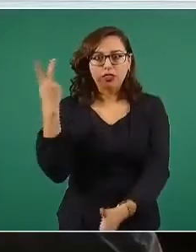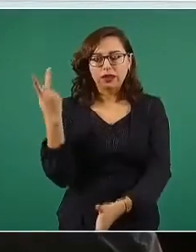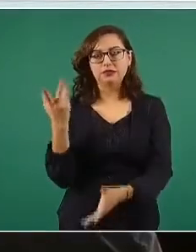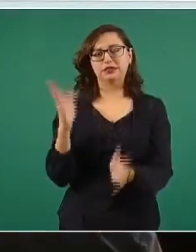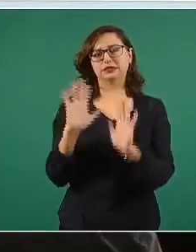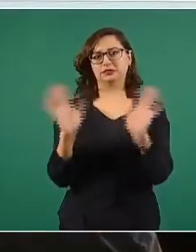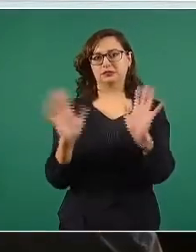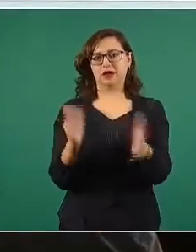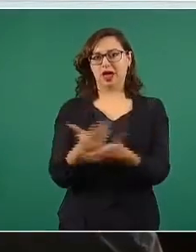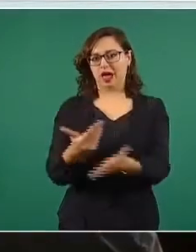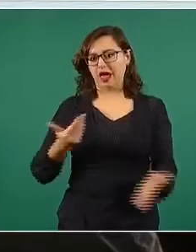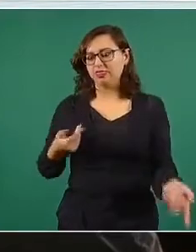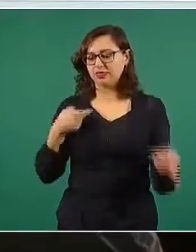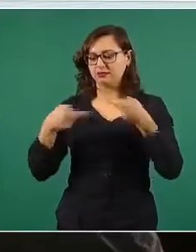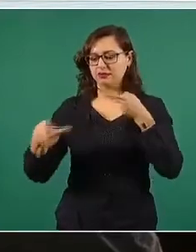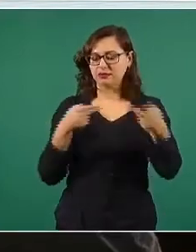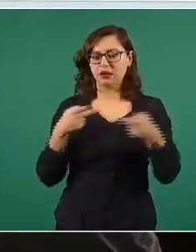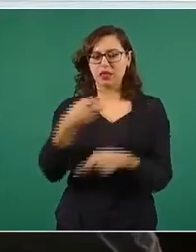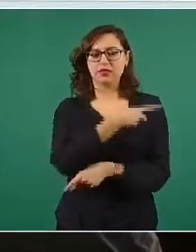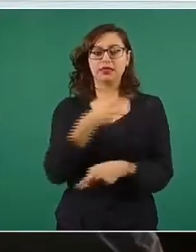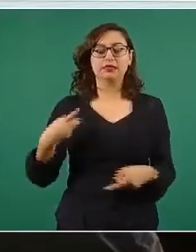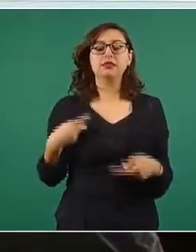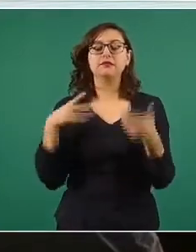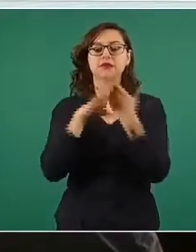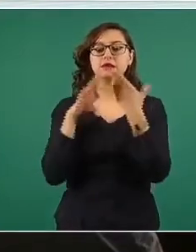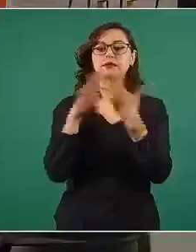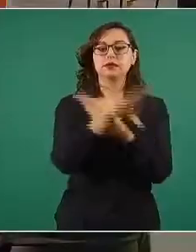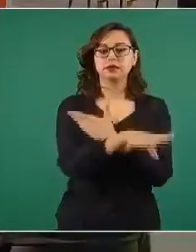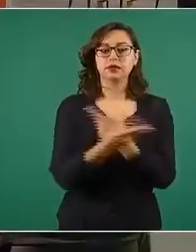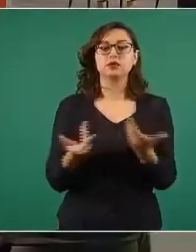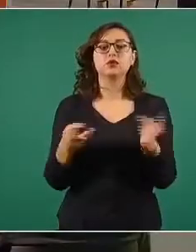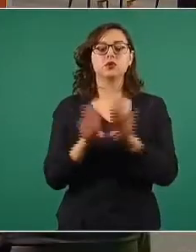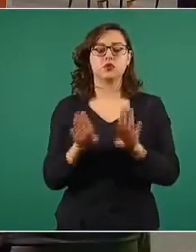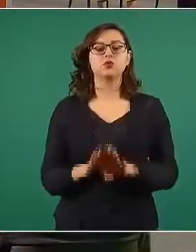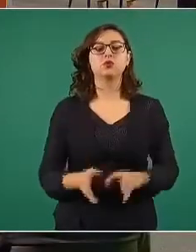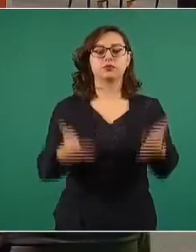ya tuvo lugar preparatoria para el mes de octubre. La que sigue, por favor.